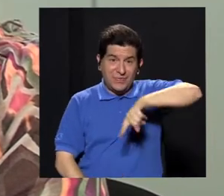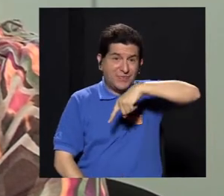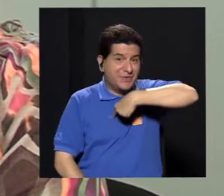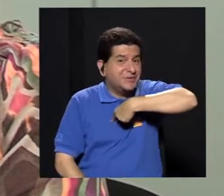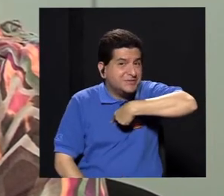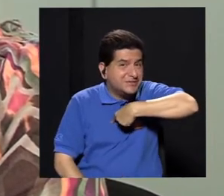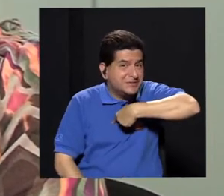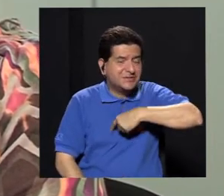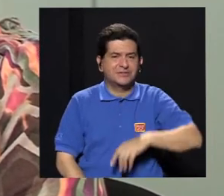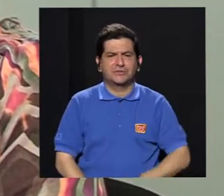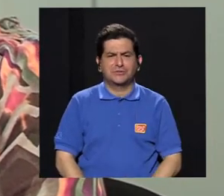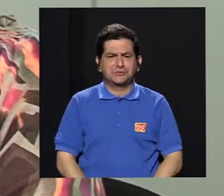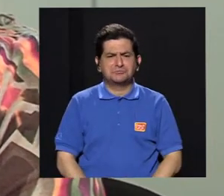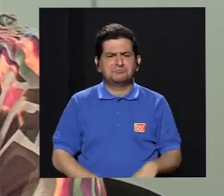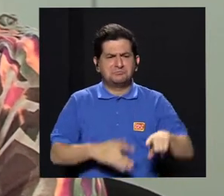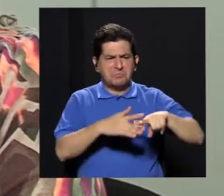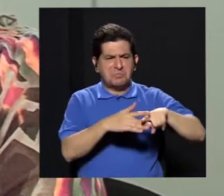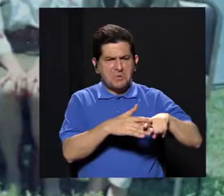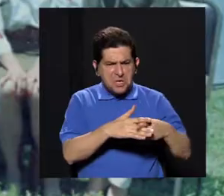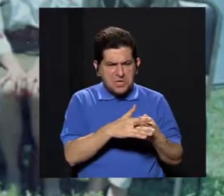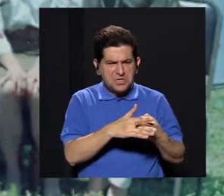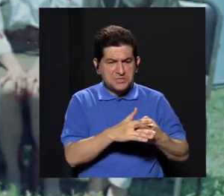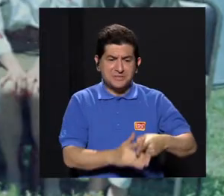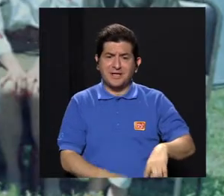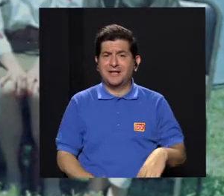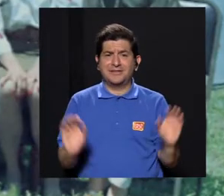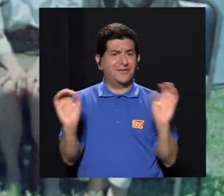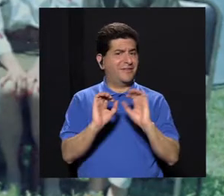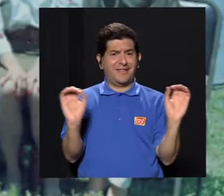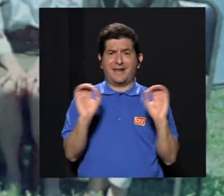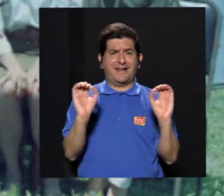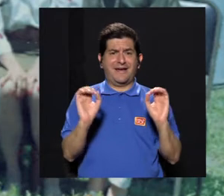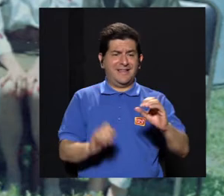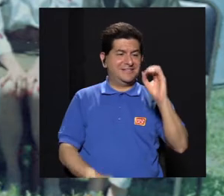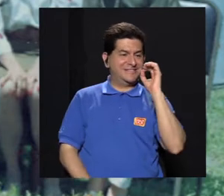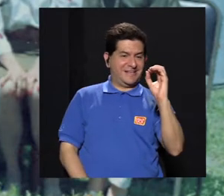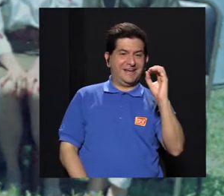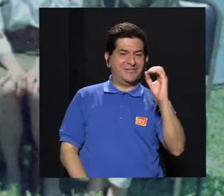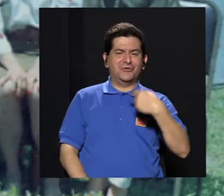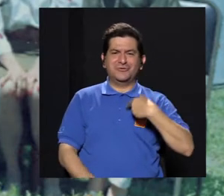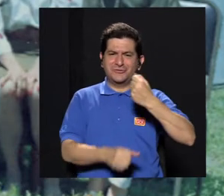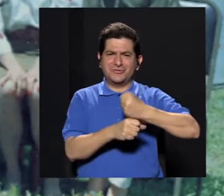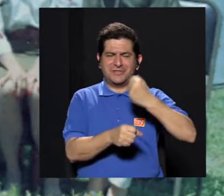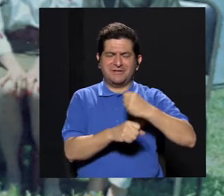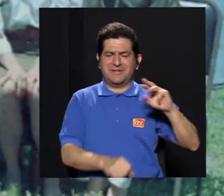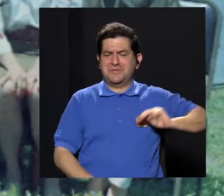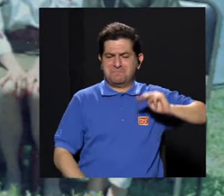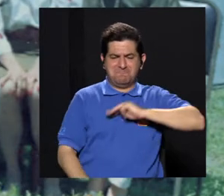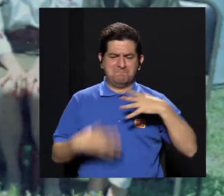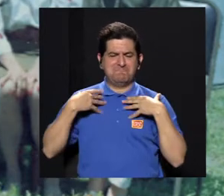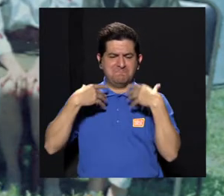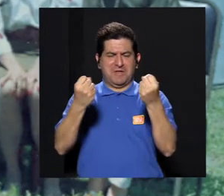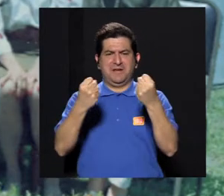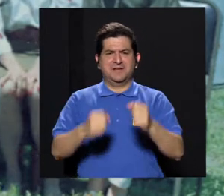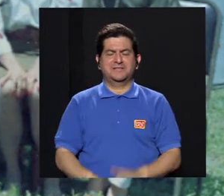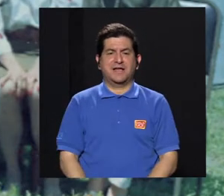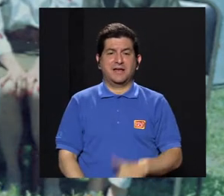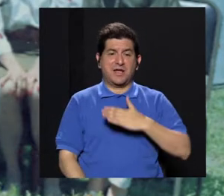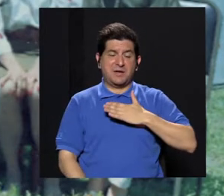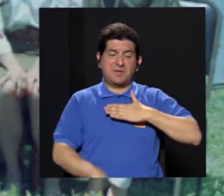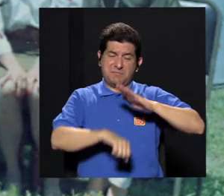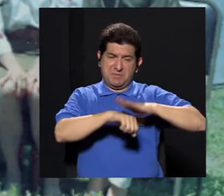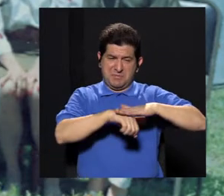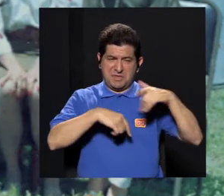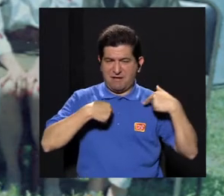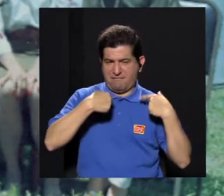comenzamos de cero, ¿verdad? Lógico. Yo estaba trabajando en el Ministerio de Salud, me prestaban